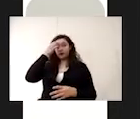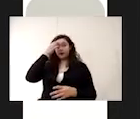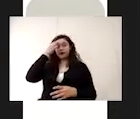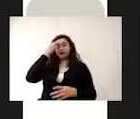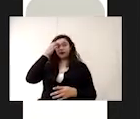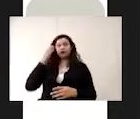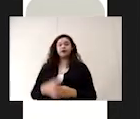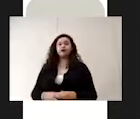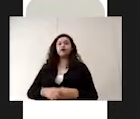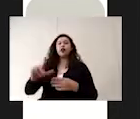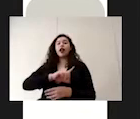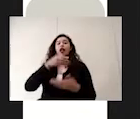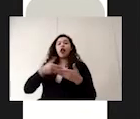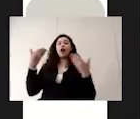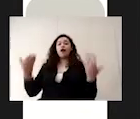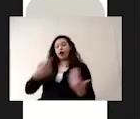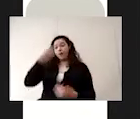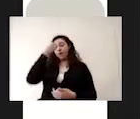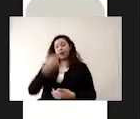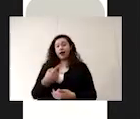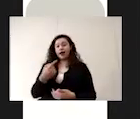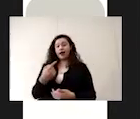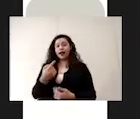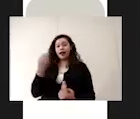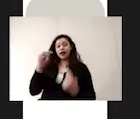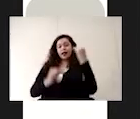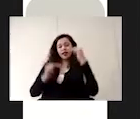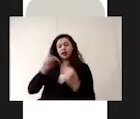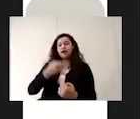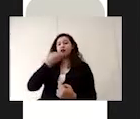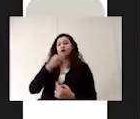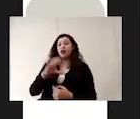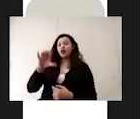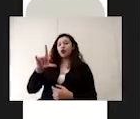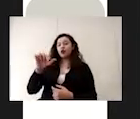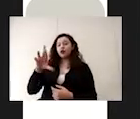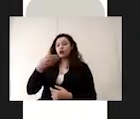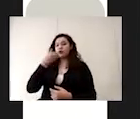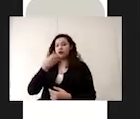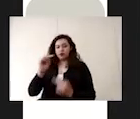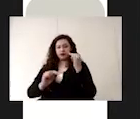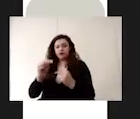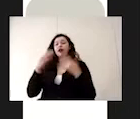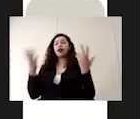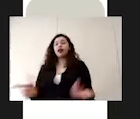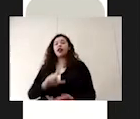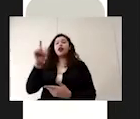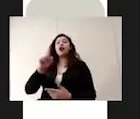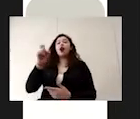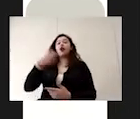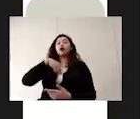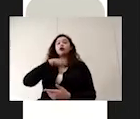Ahora, para mantener un nivel de cloro adecuado y que el agua que nosotros